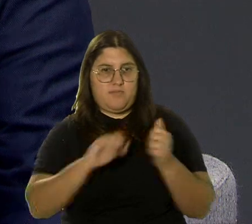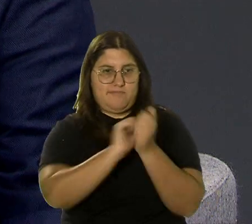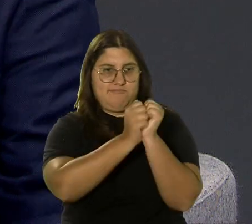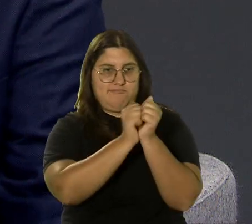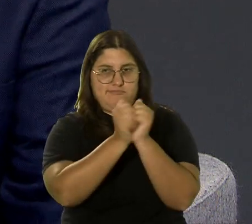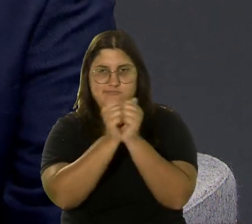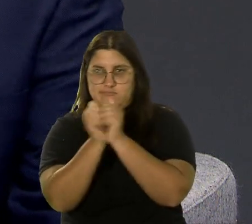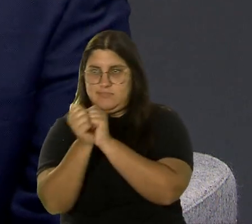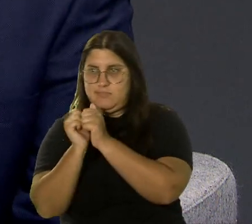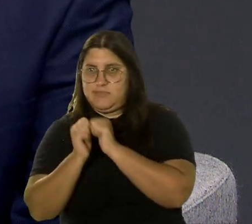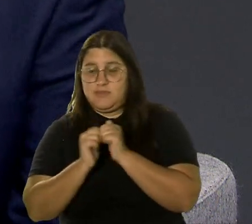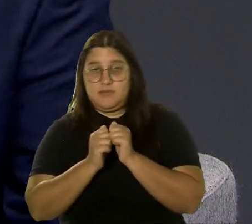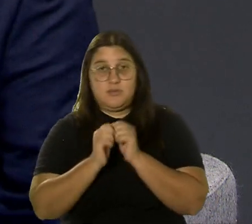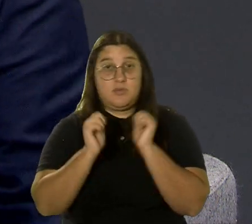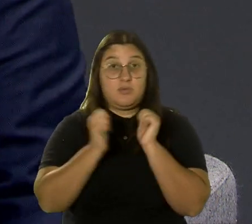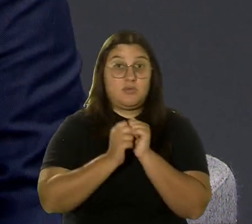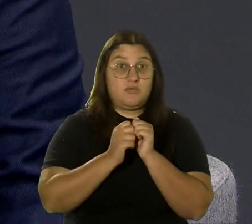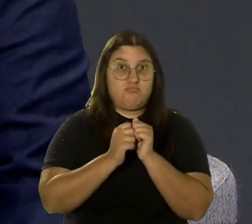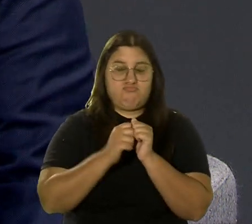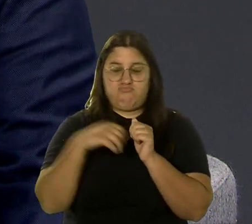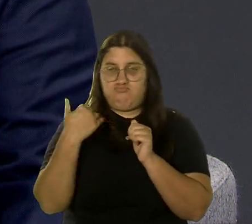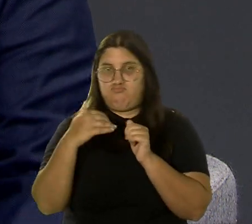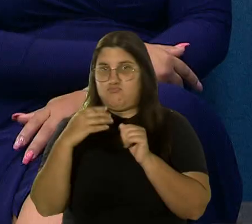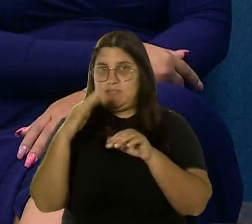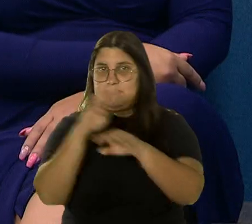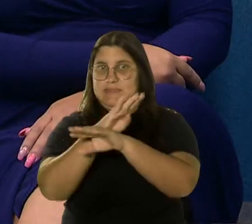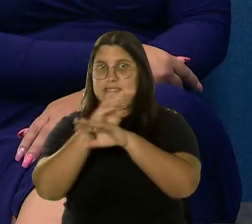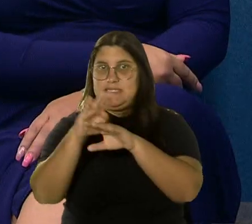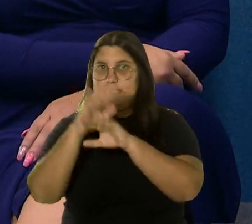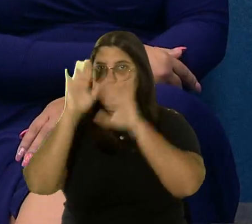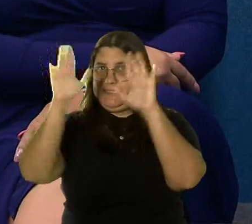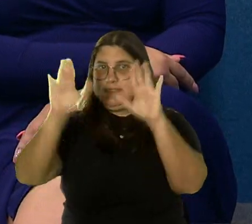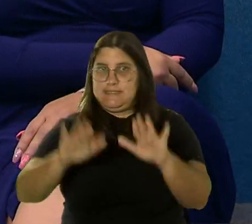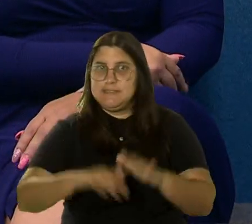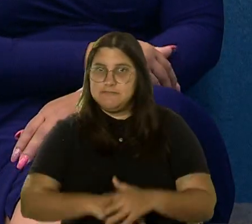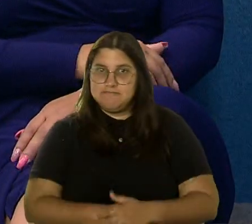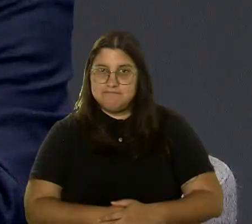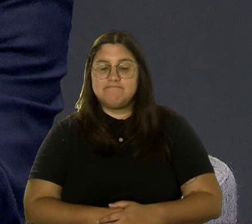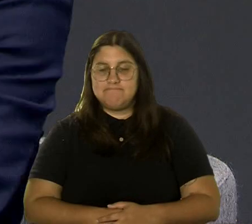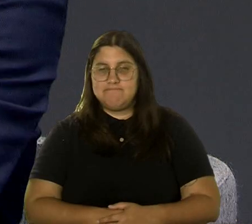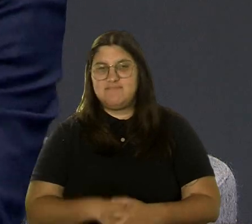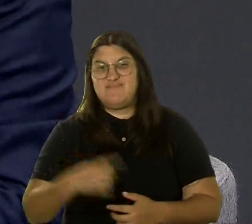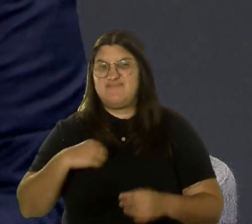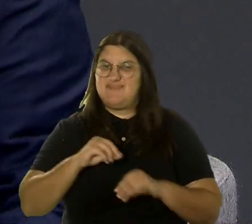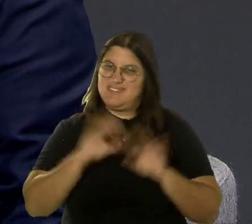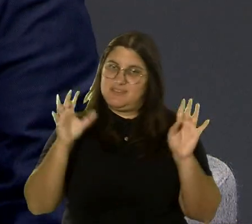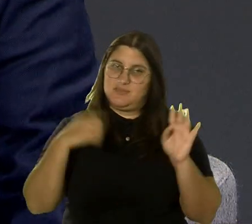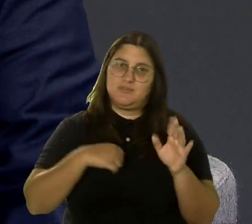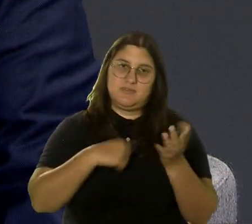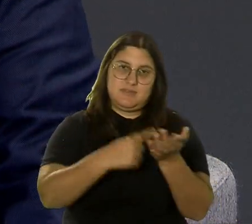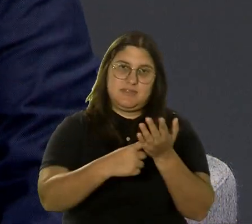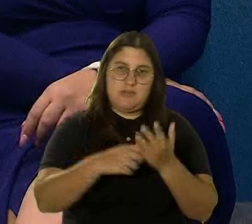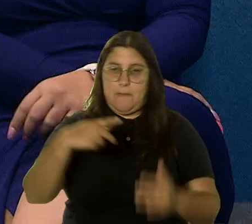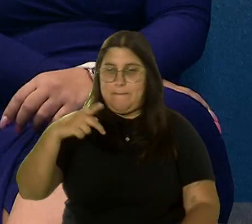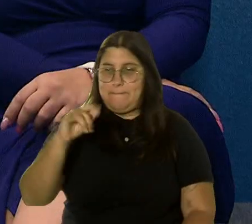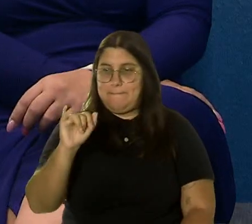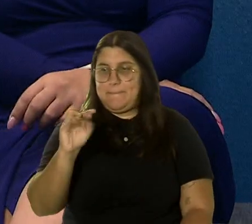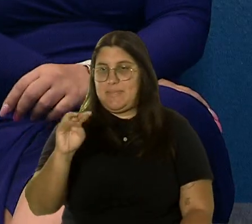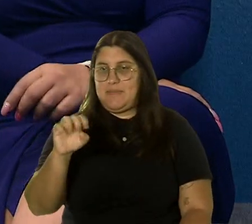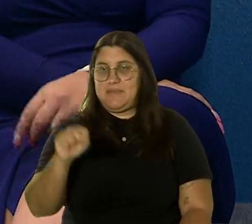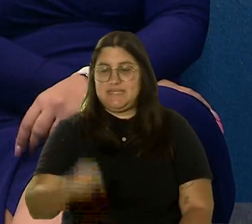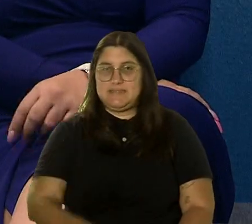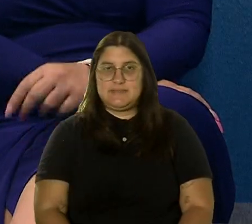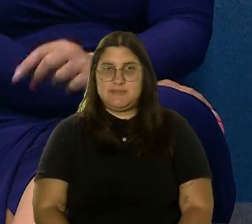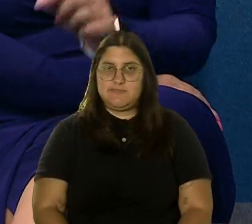pequeño comercio con una gran empresa en términos de precios? Aunque hablamos de que hay un porciento que se separa para los pymes. Sí. Es correcto. Ya